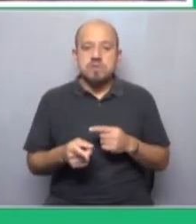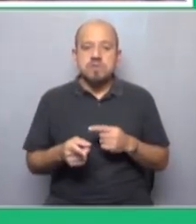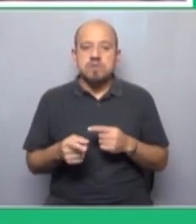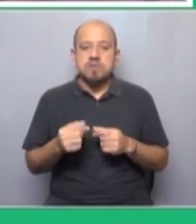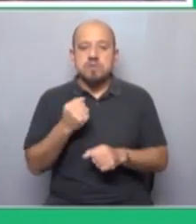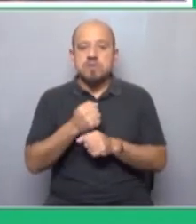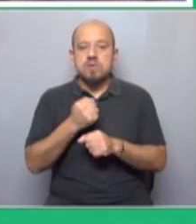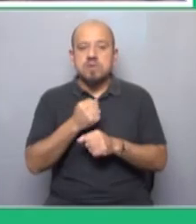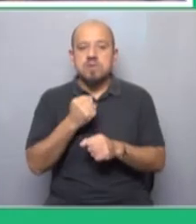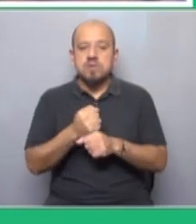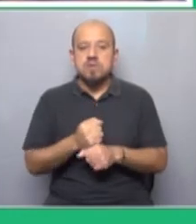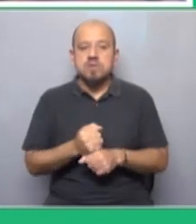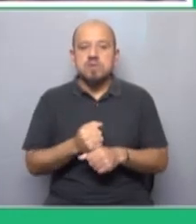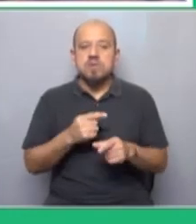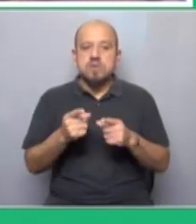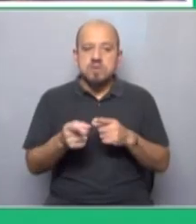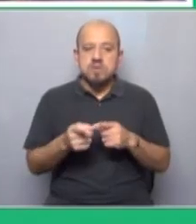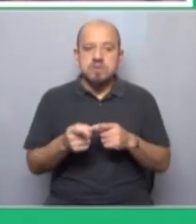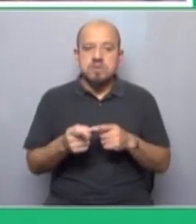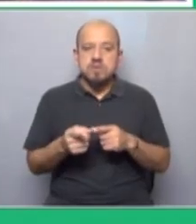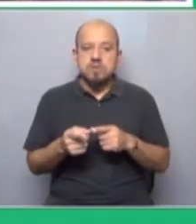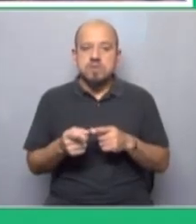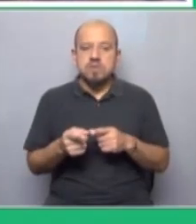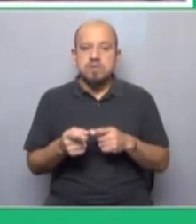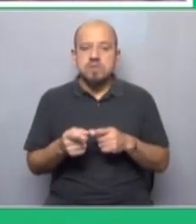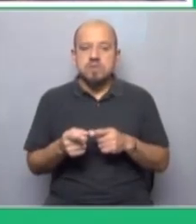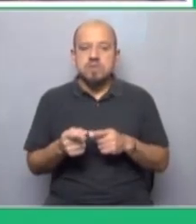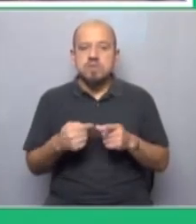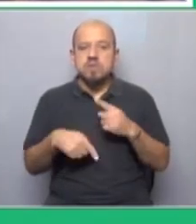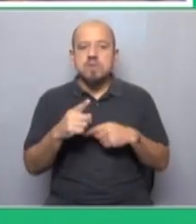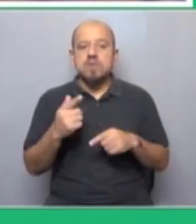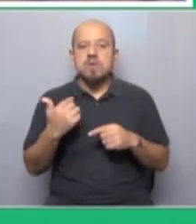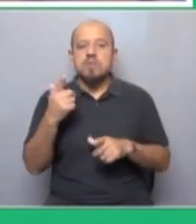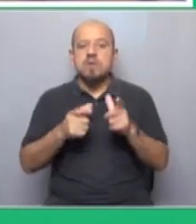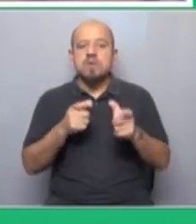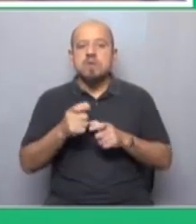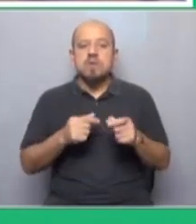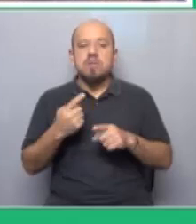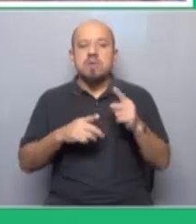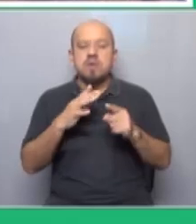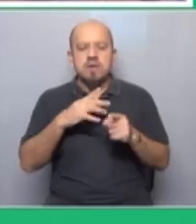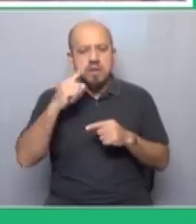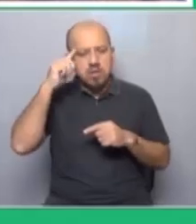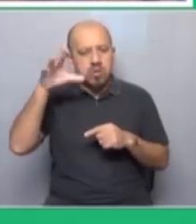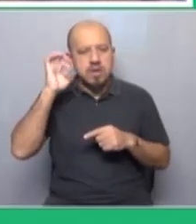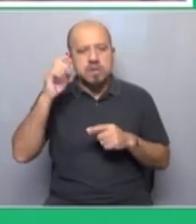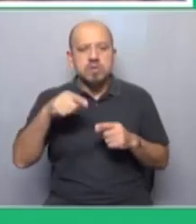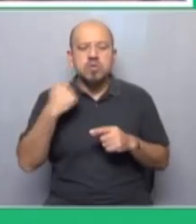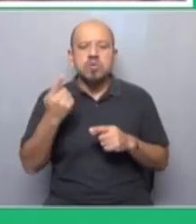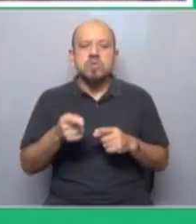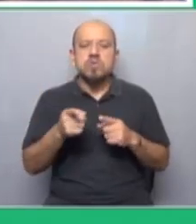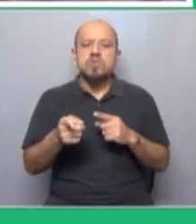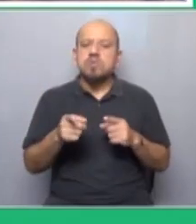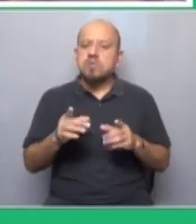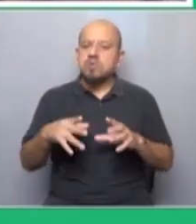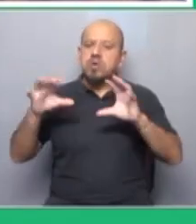obrera con énfasis sobre los y las migrantes. Pero hay que recordar otra cosa aquí, que esto es un